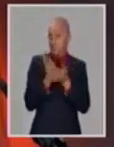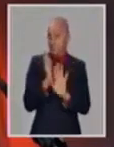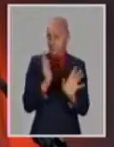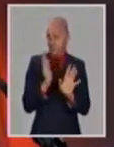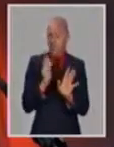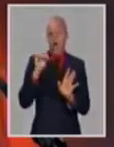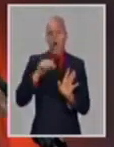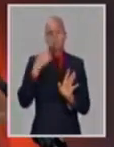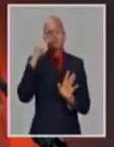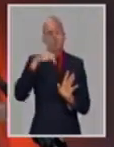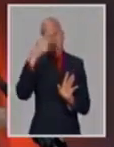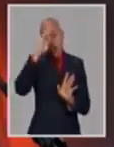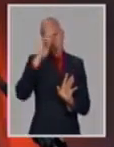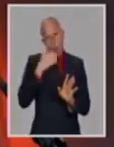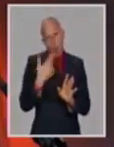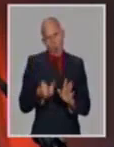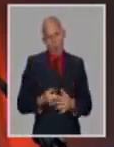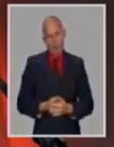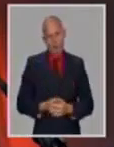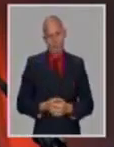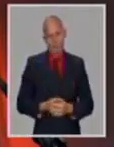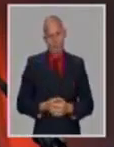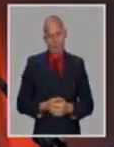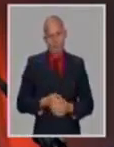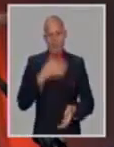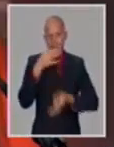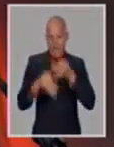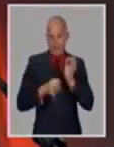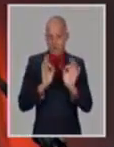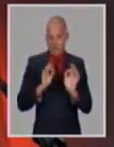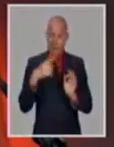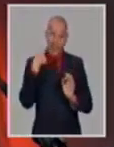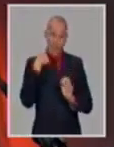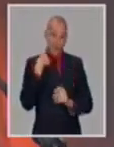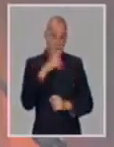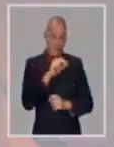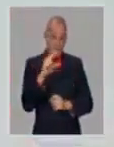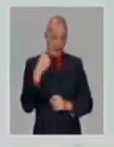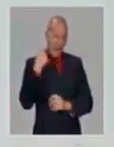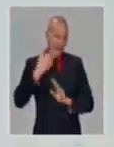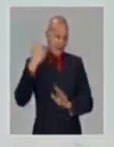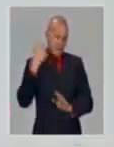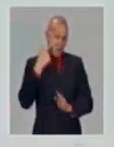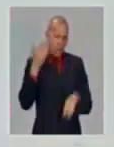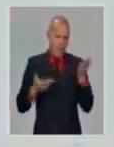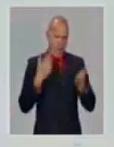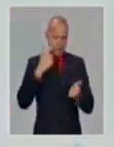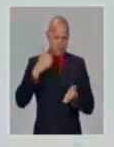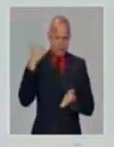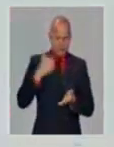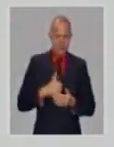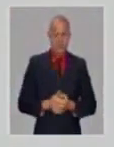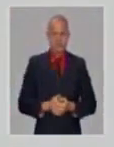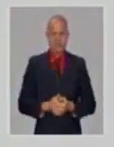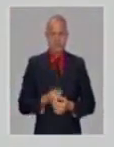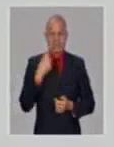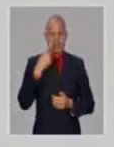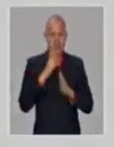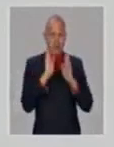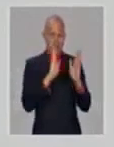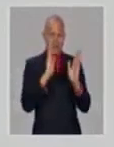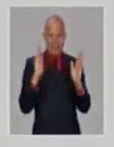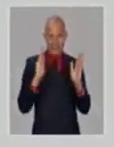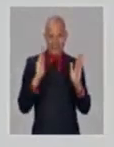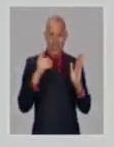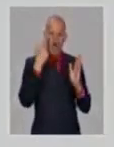primeros casos. Y ahí, esto es del 2020, solo para poner dos grupos de estudio, aunque se ven